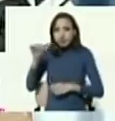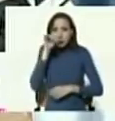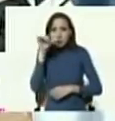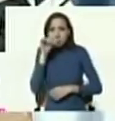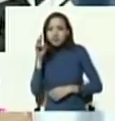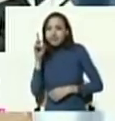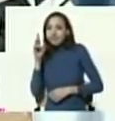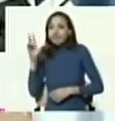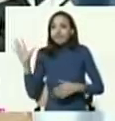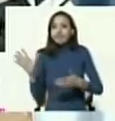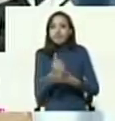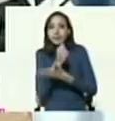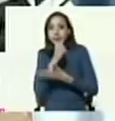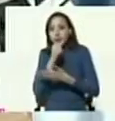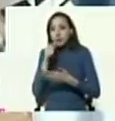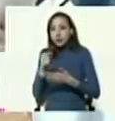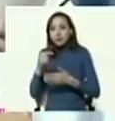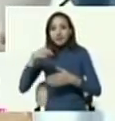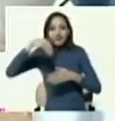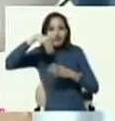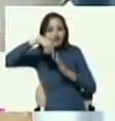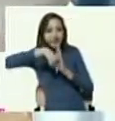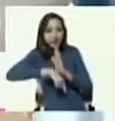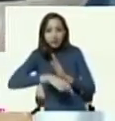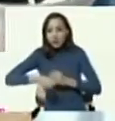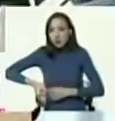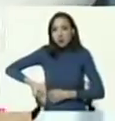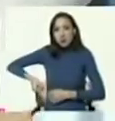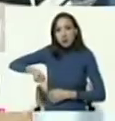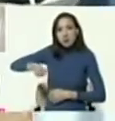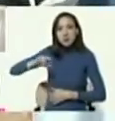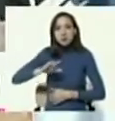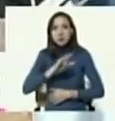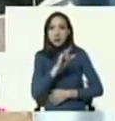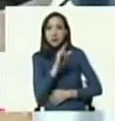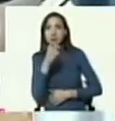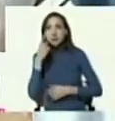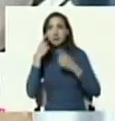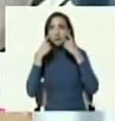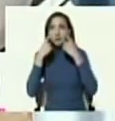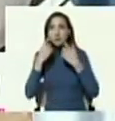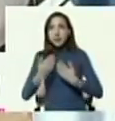detectaron en el doble fondo de una maleta, veamos acá,